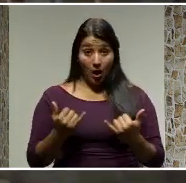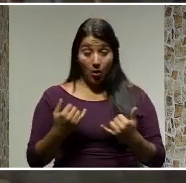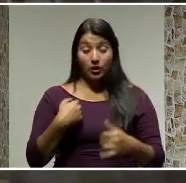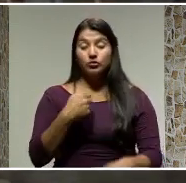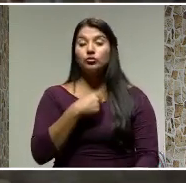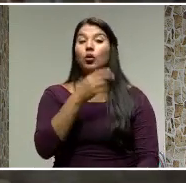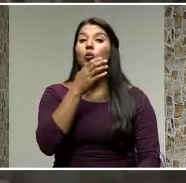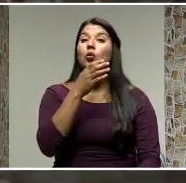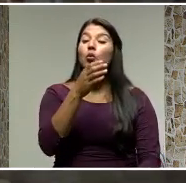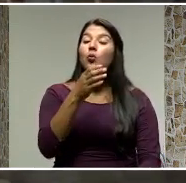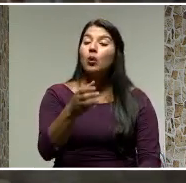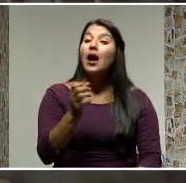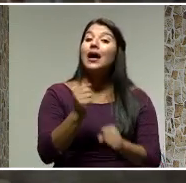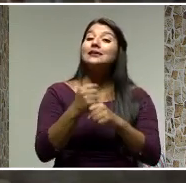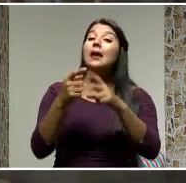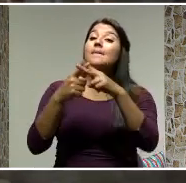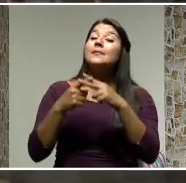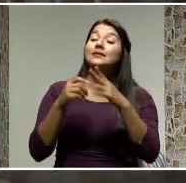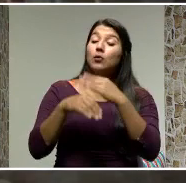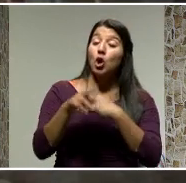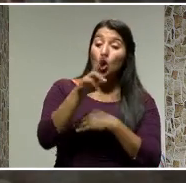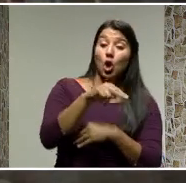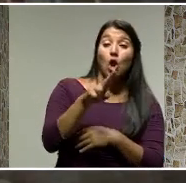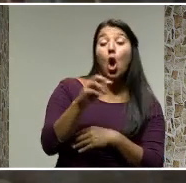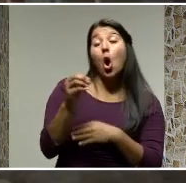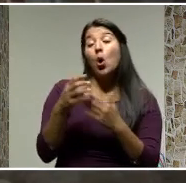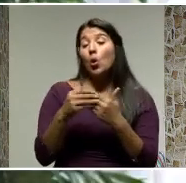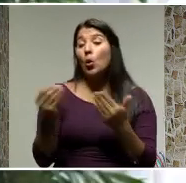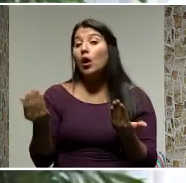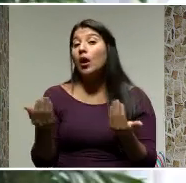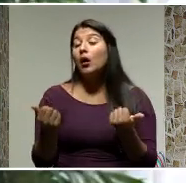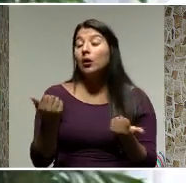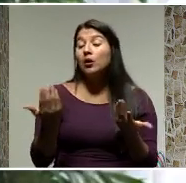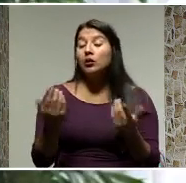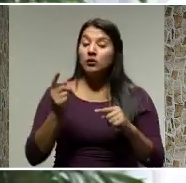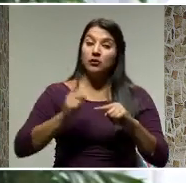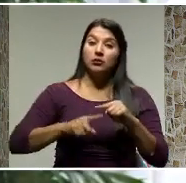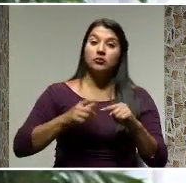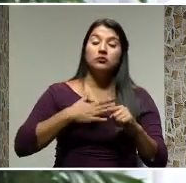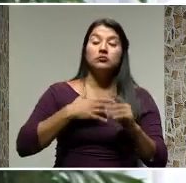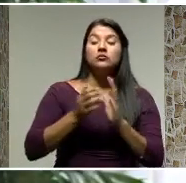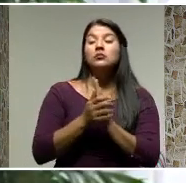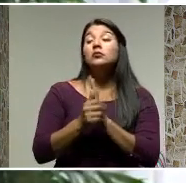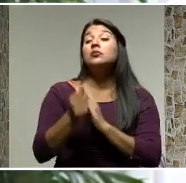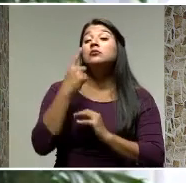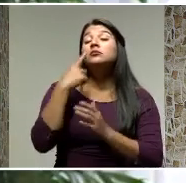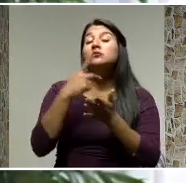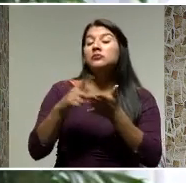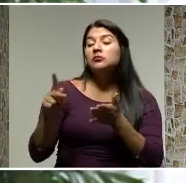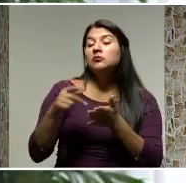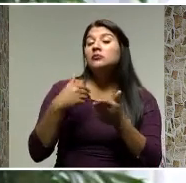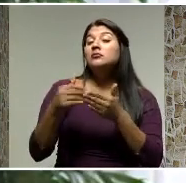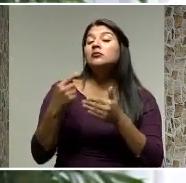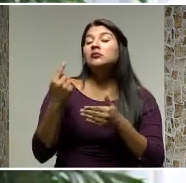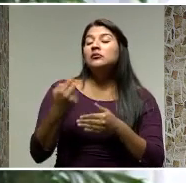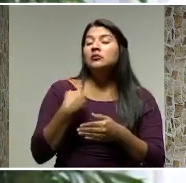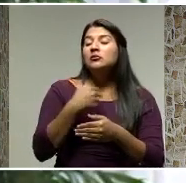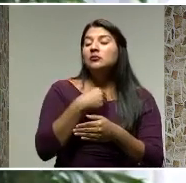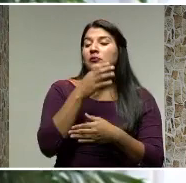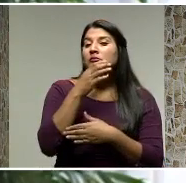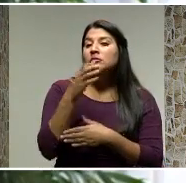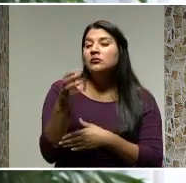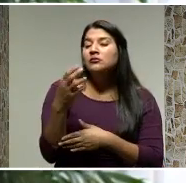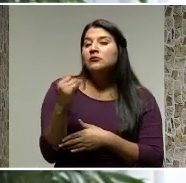recomendable hacer el crédito en colones o dólares? Todo va a depender de mi capacidad de pago. Por lo general, recomendamos que si